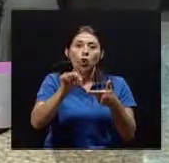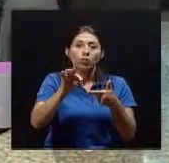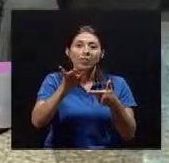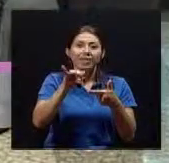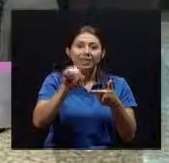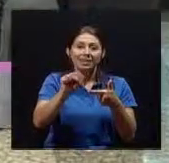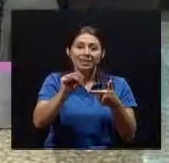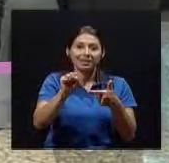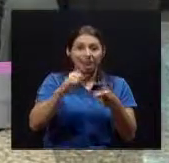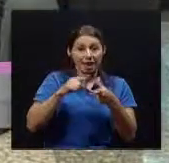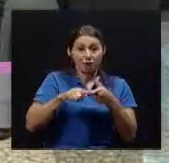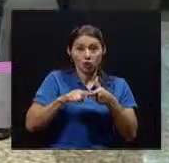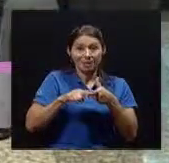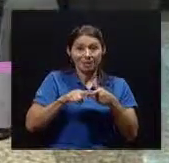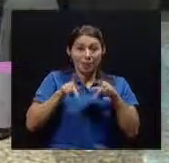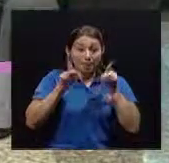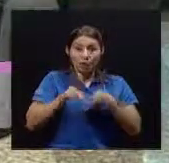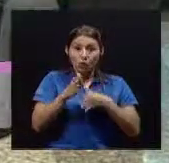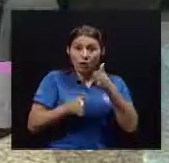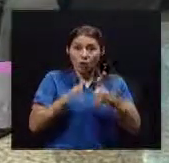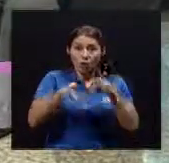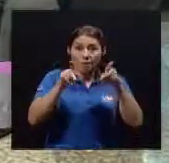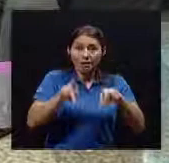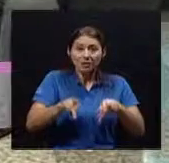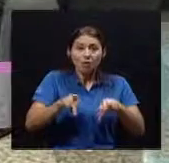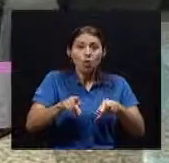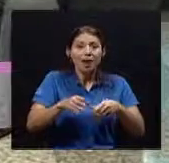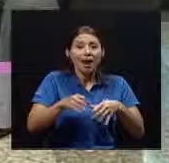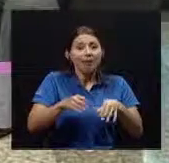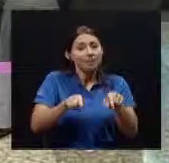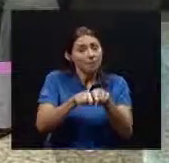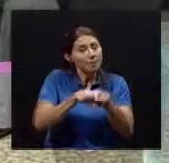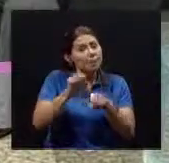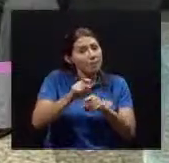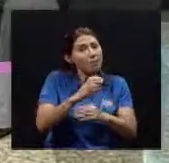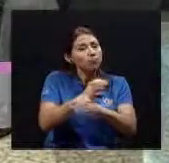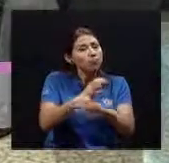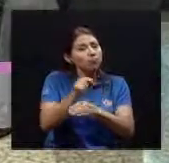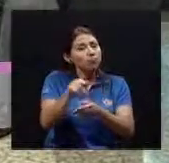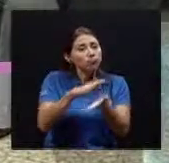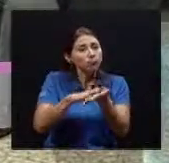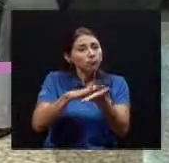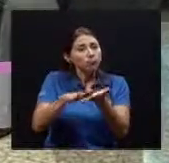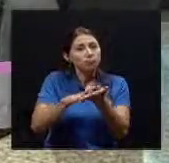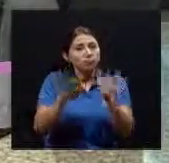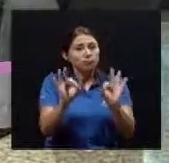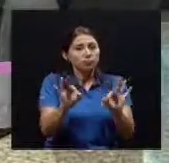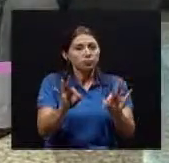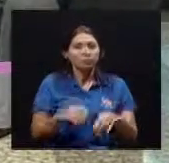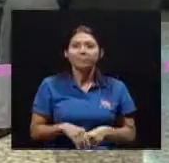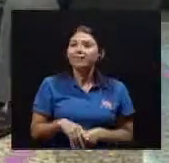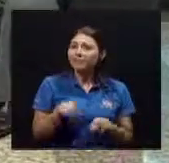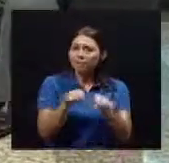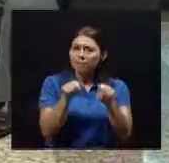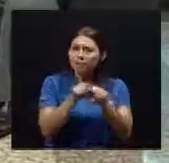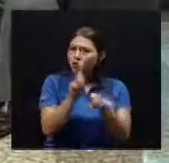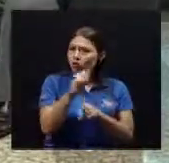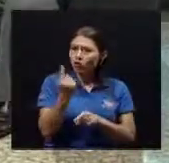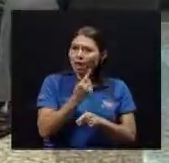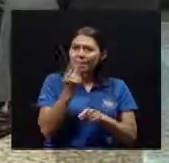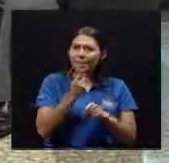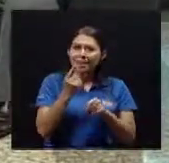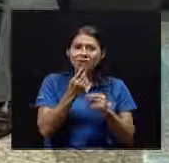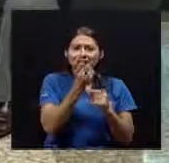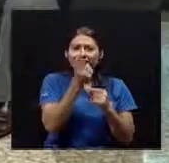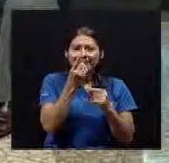Por parte De la persona Que los está cuidando Es también crítica Claro Y hablaba algo importante Doctor No solo los dientes Sino la